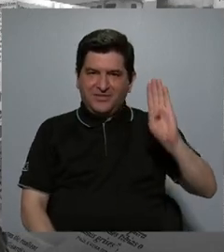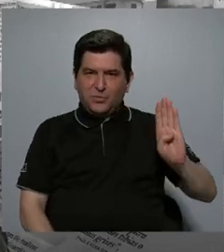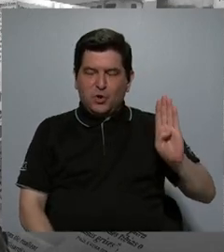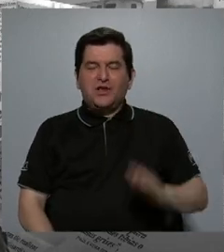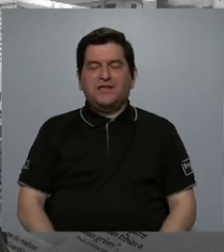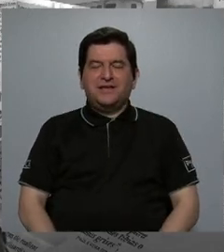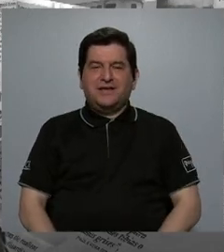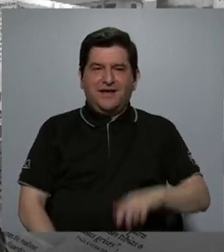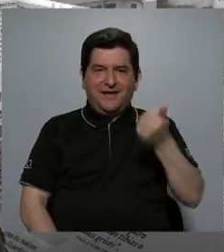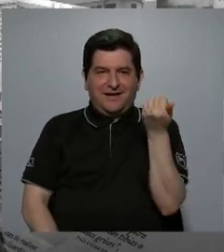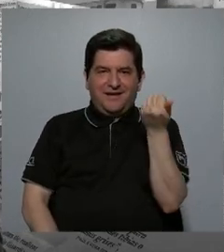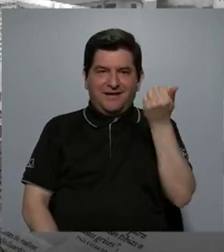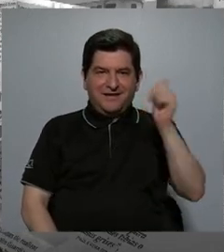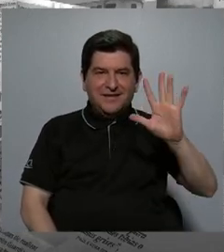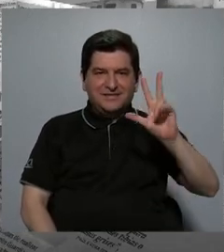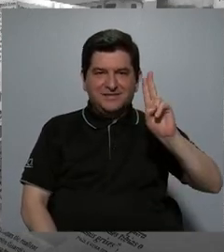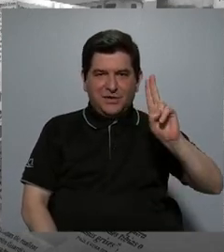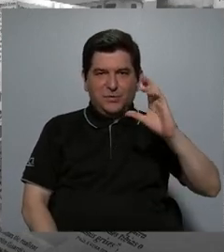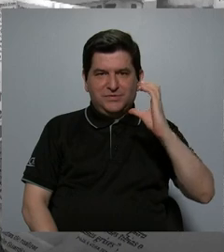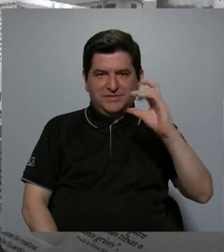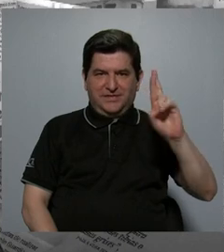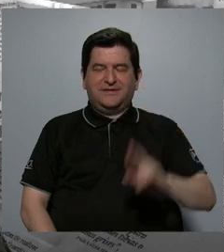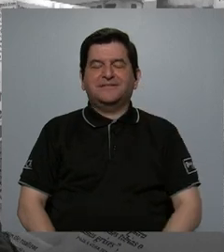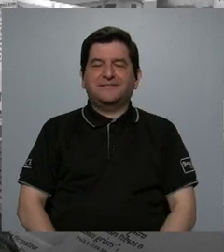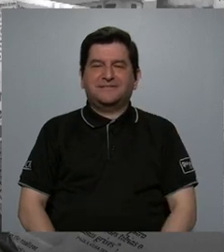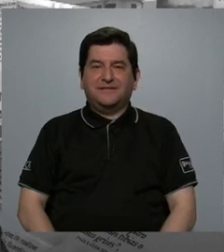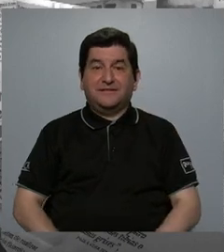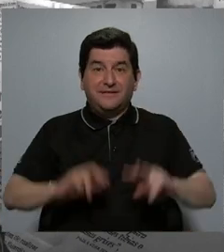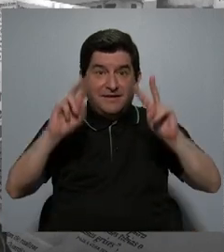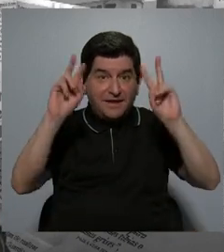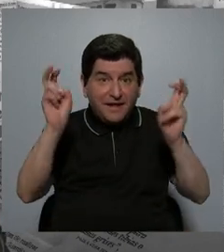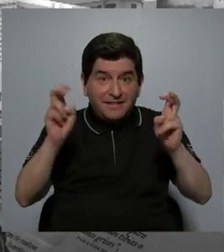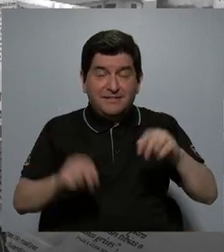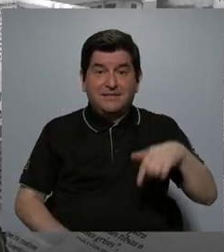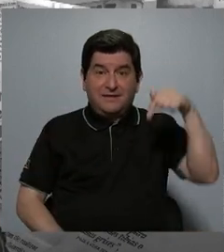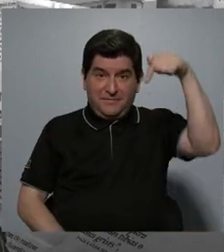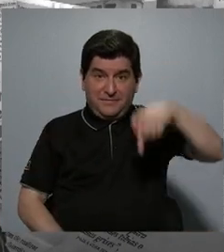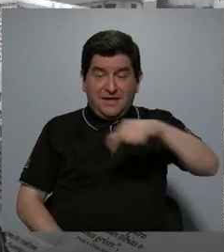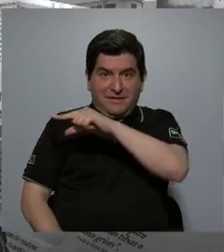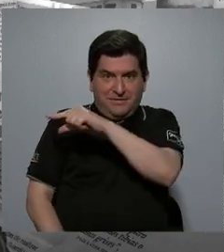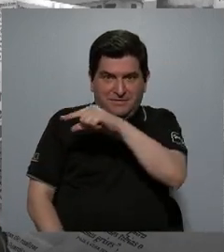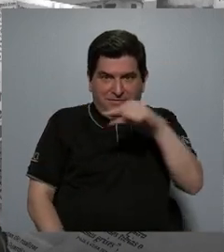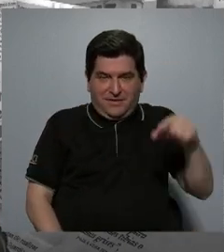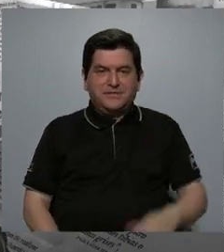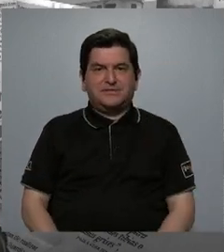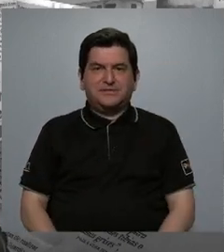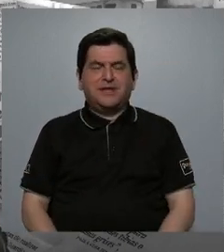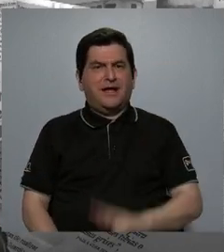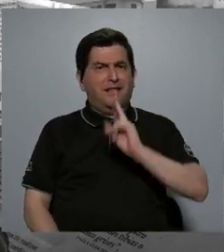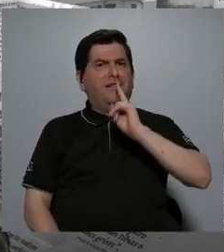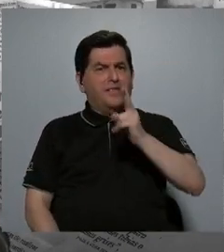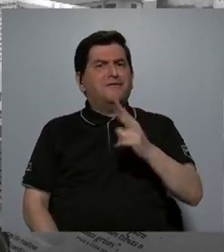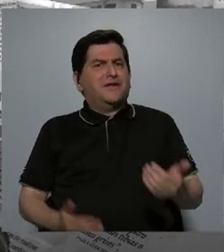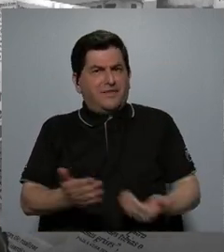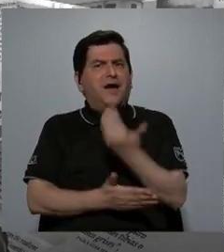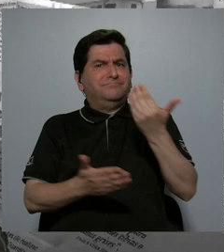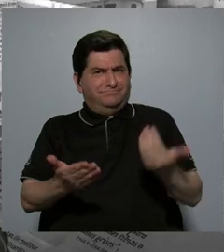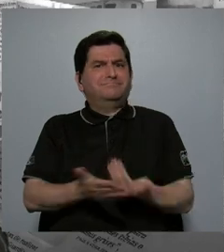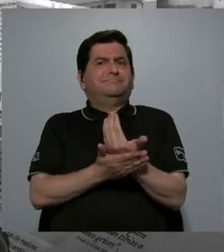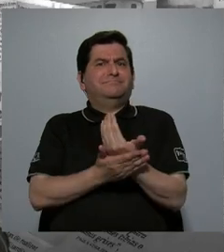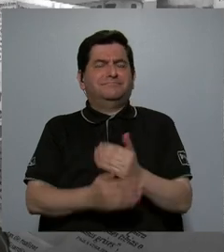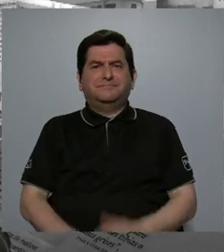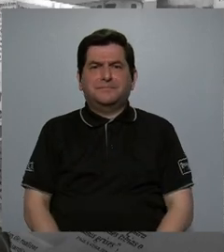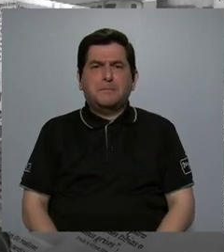Bonilla de Canal 15 UCR. Y el tema de esta semana es realmente innovador.